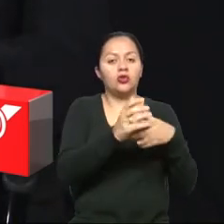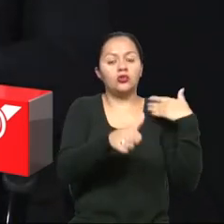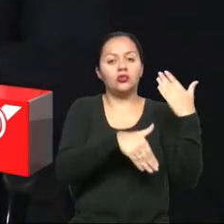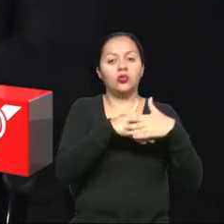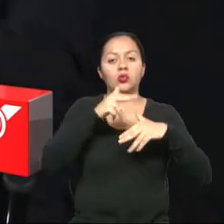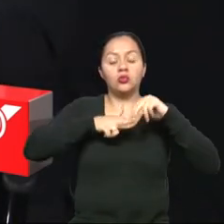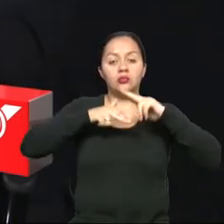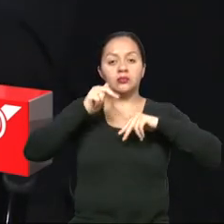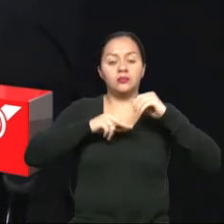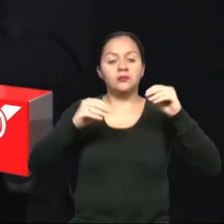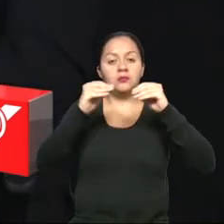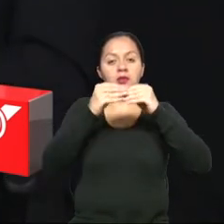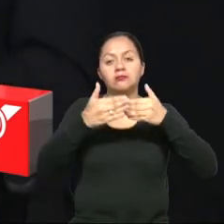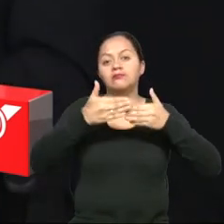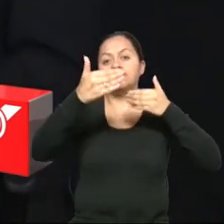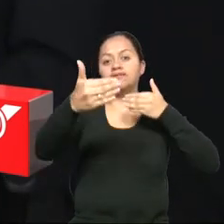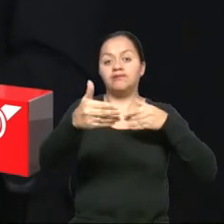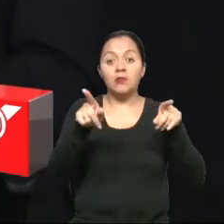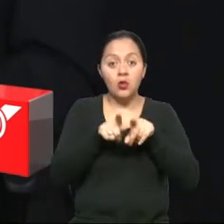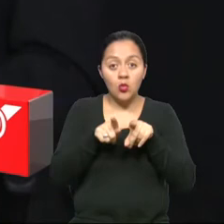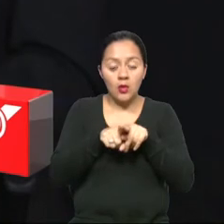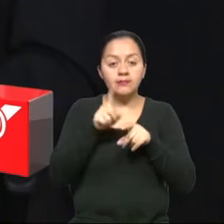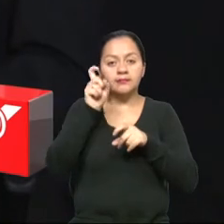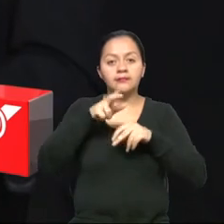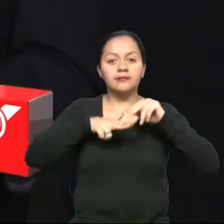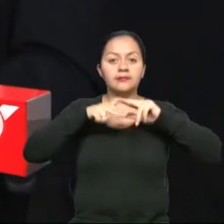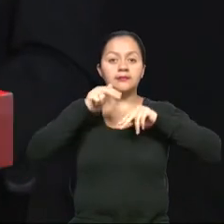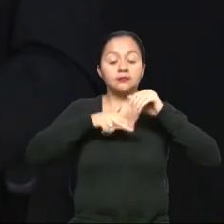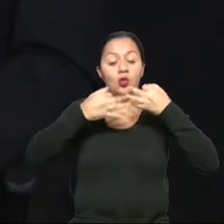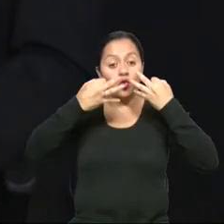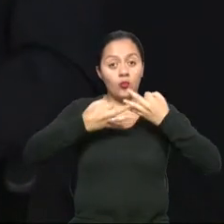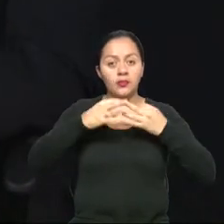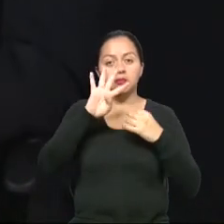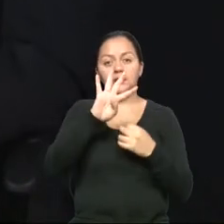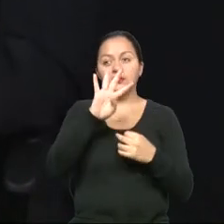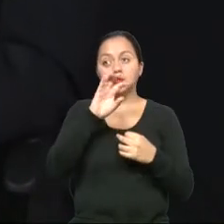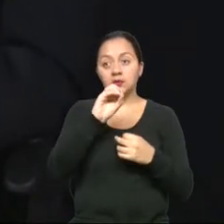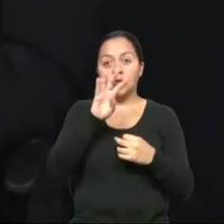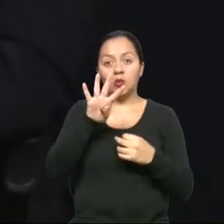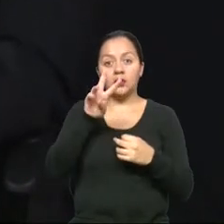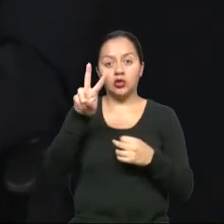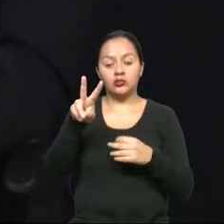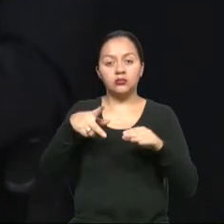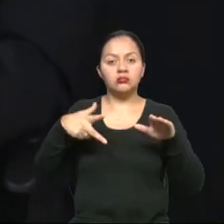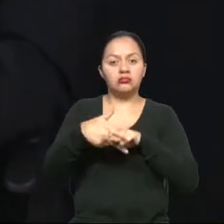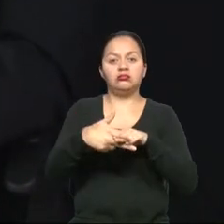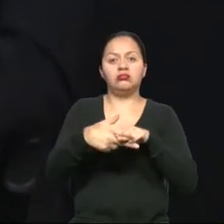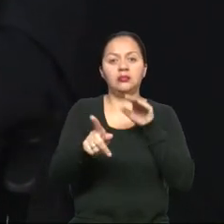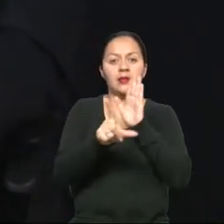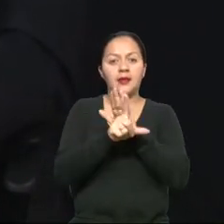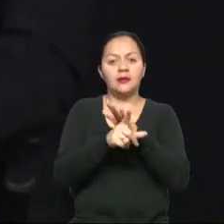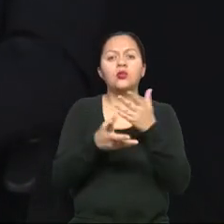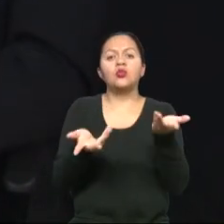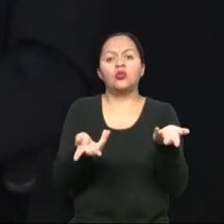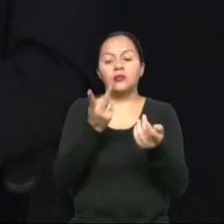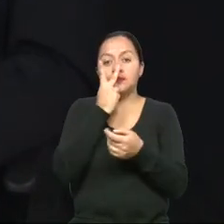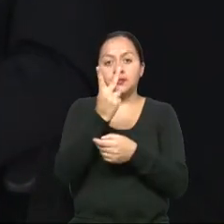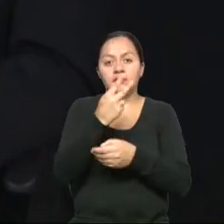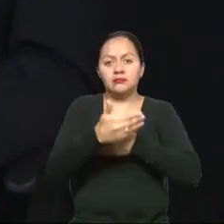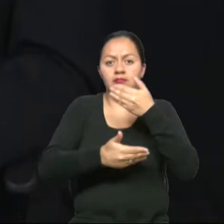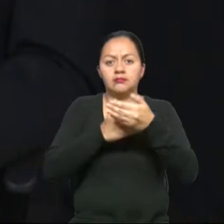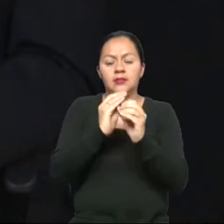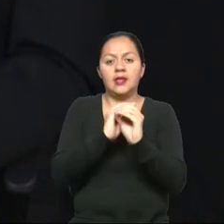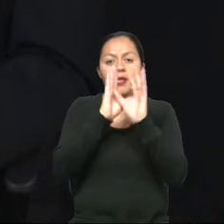construcción y control posterior también. Y si una identificación no está cumpliendo el 042, está infringiendo la ley. Y eso tiene que ser considerado.